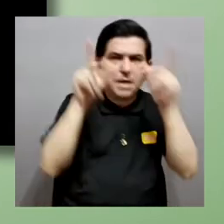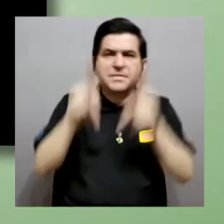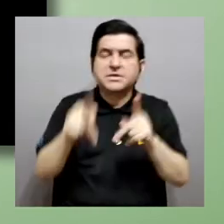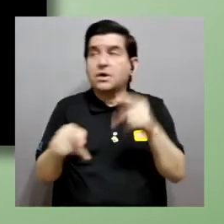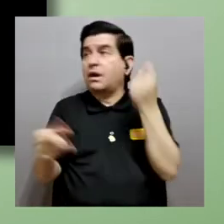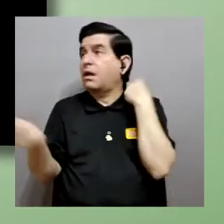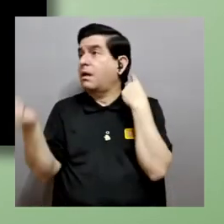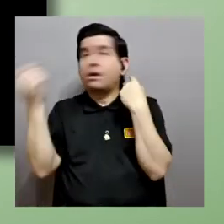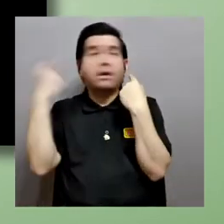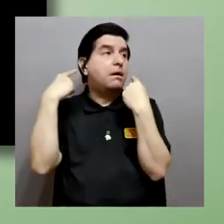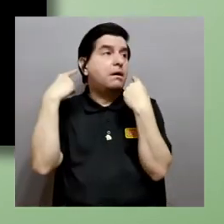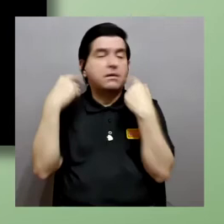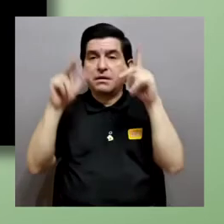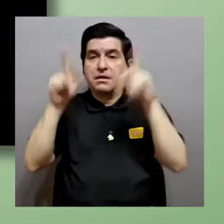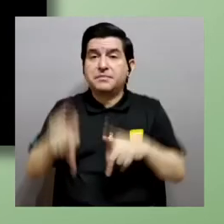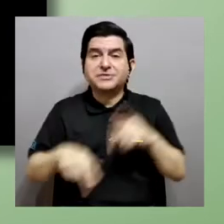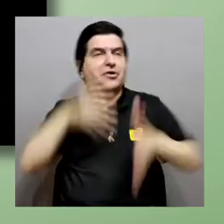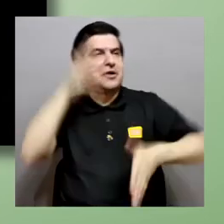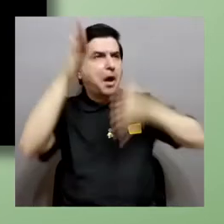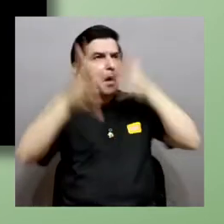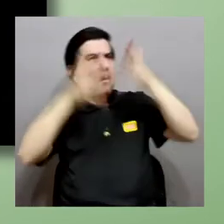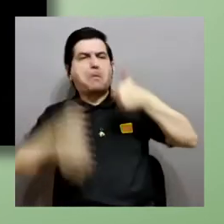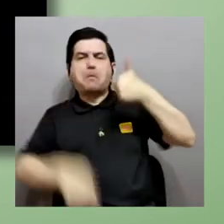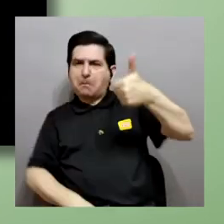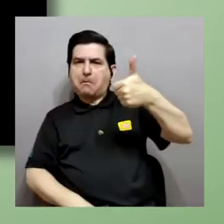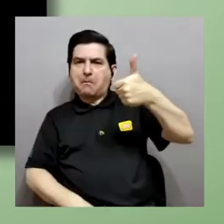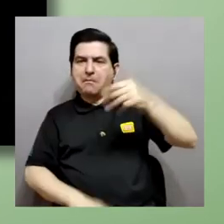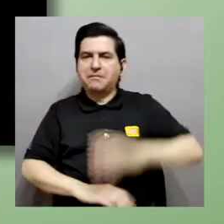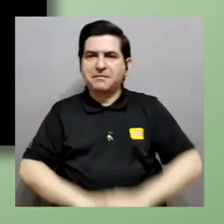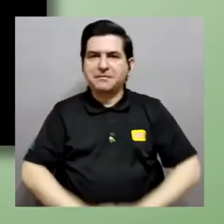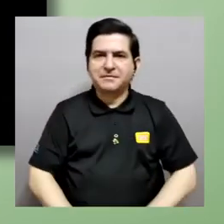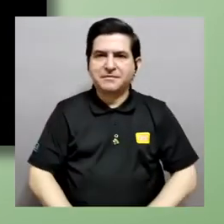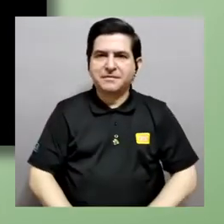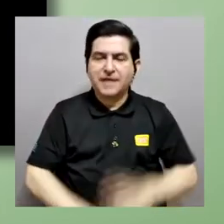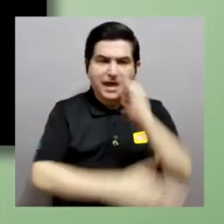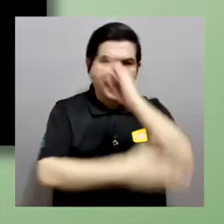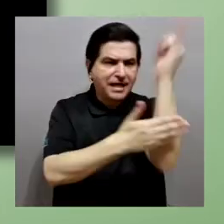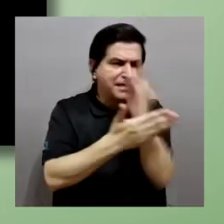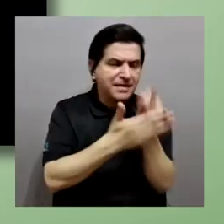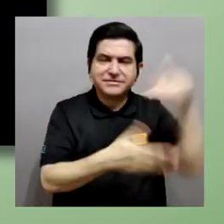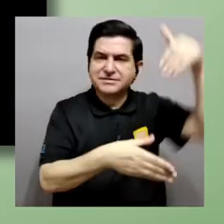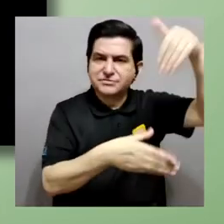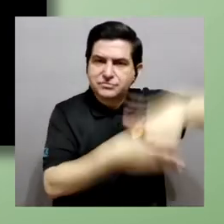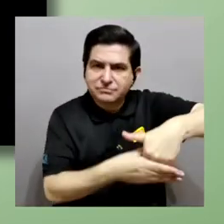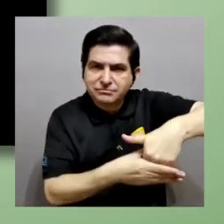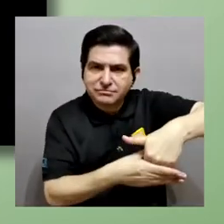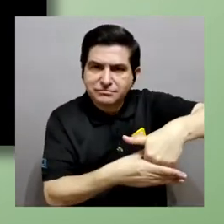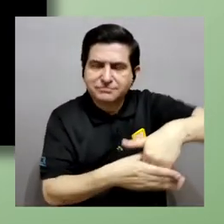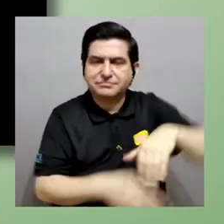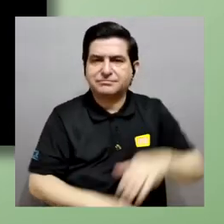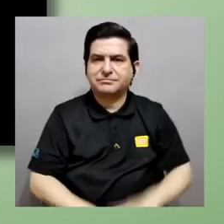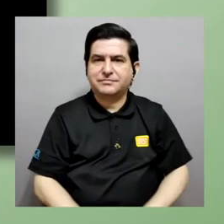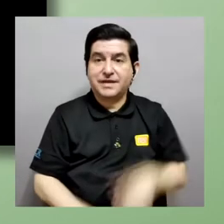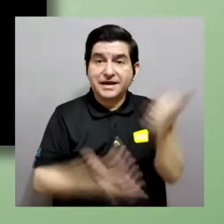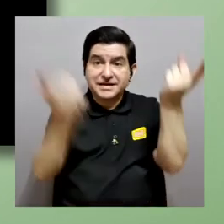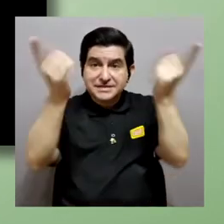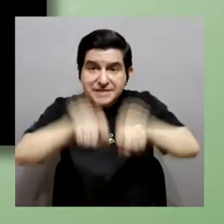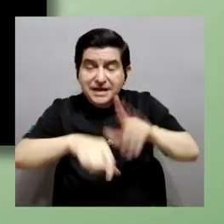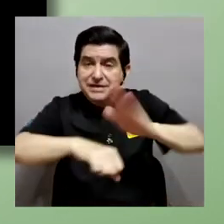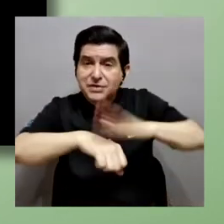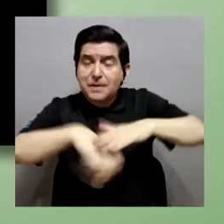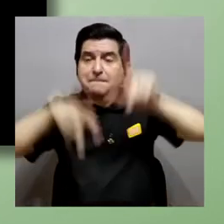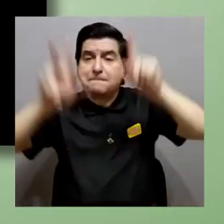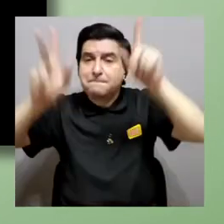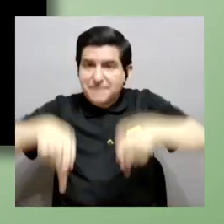si la persona está distraída, si la persona se siente creativa. Y diseñamos intervenciones que